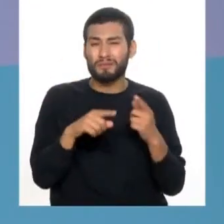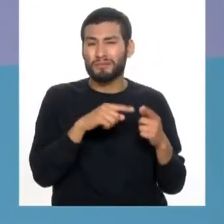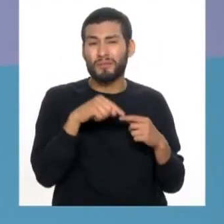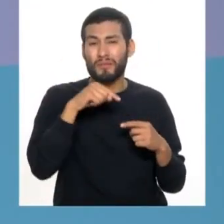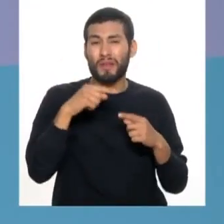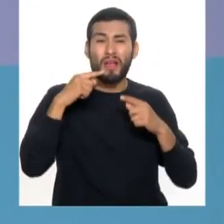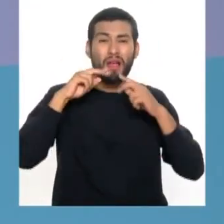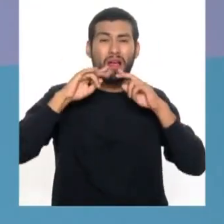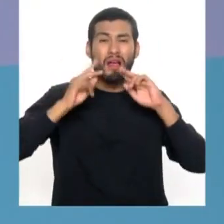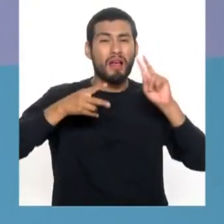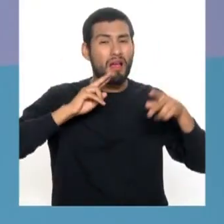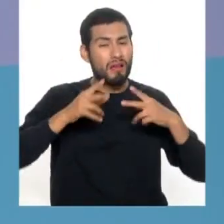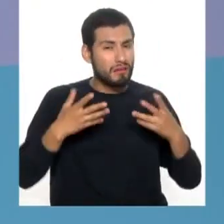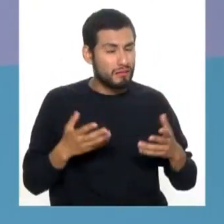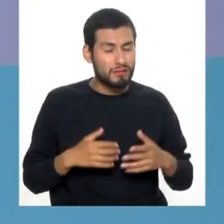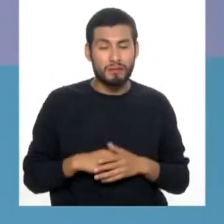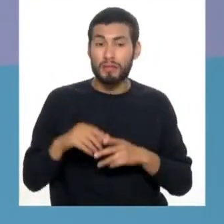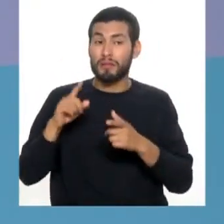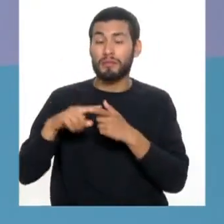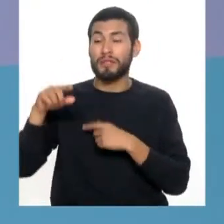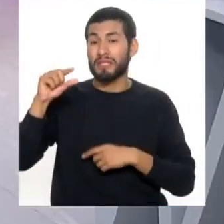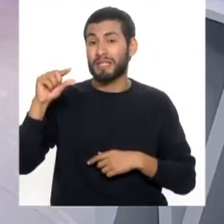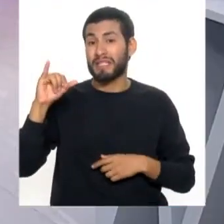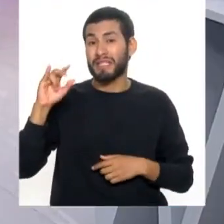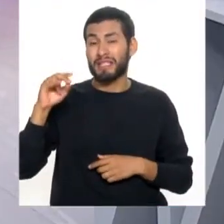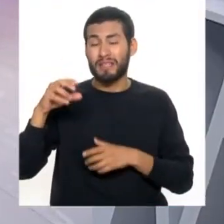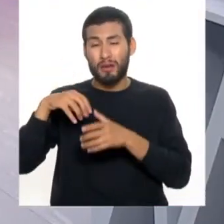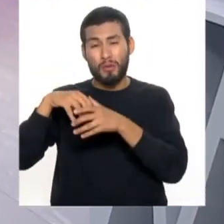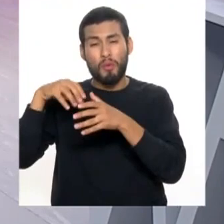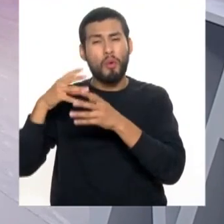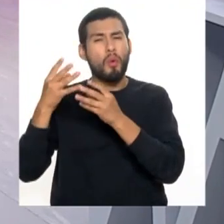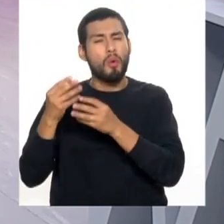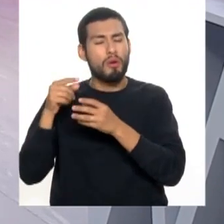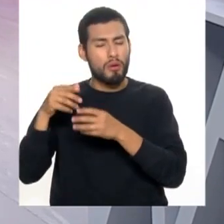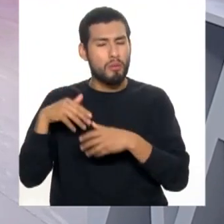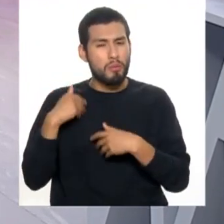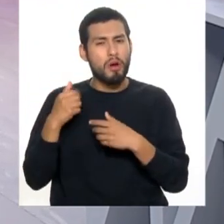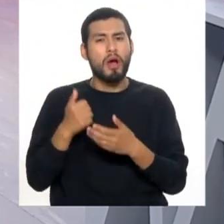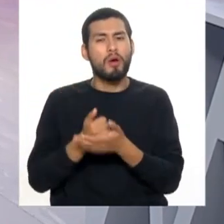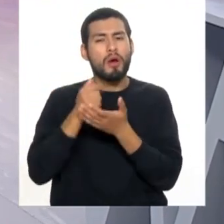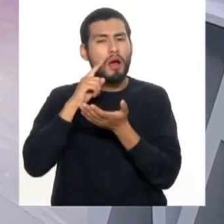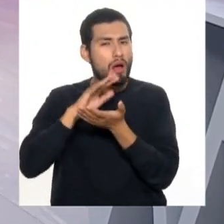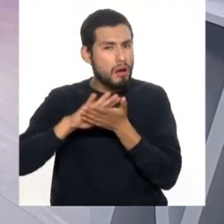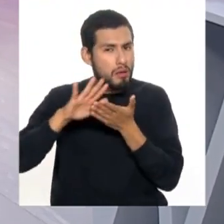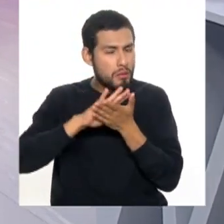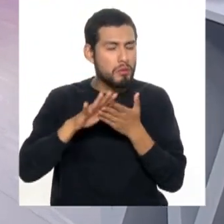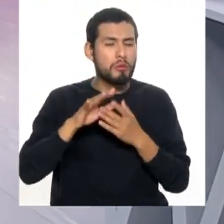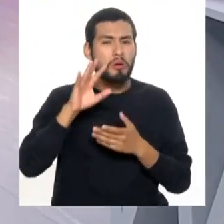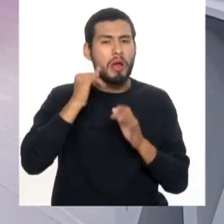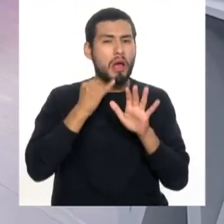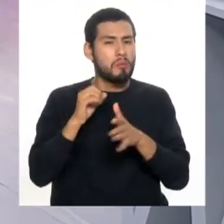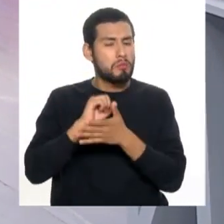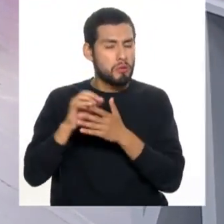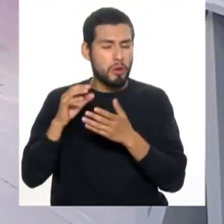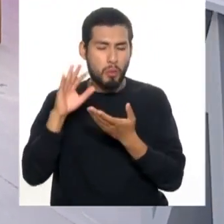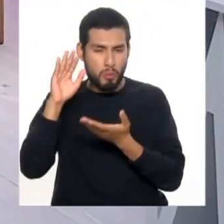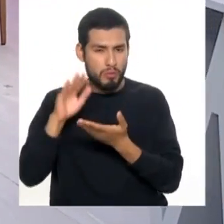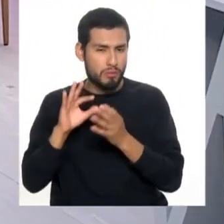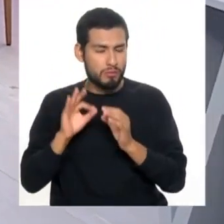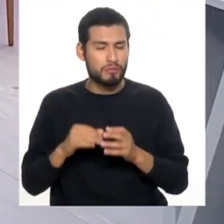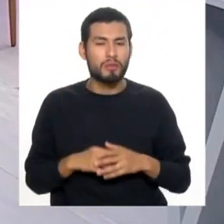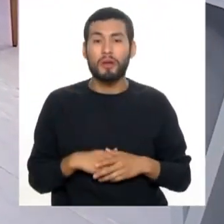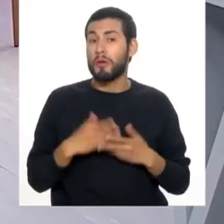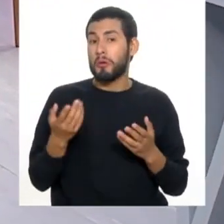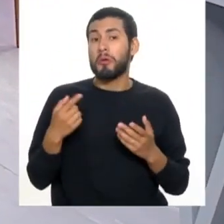que puede llegar a perder. En cambio, una gingivitis se puede prevenir con una profilación dental, como le digo, cada seis meses. Al